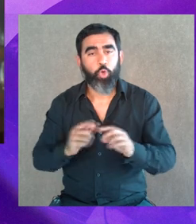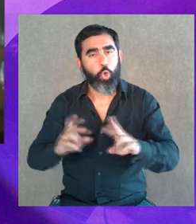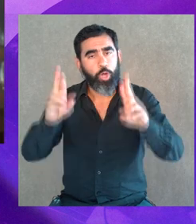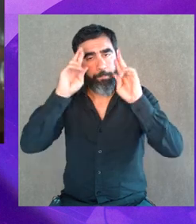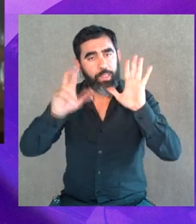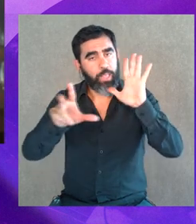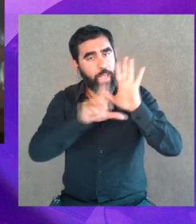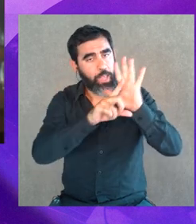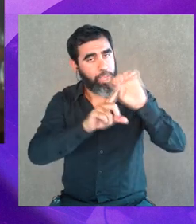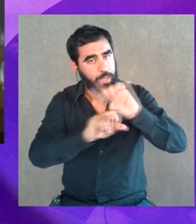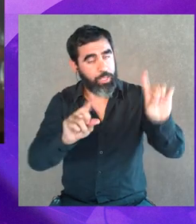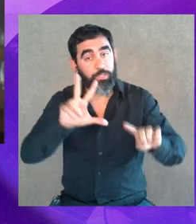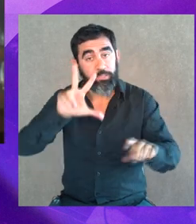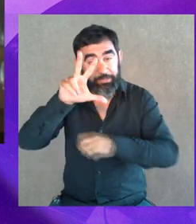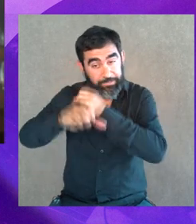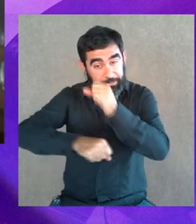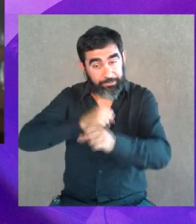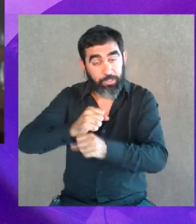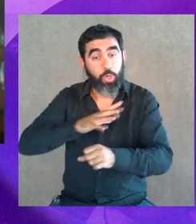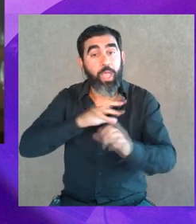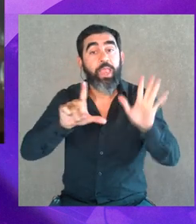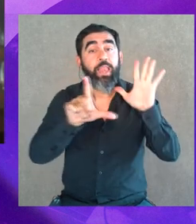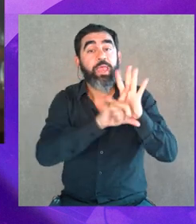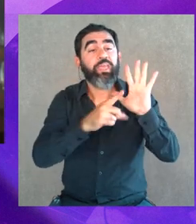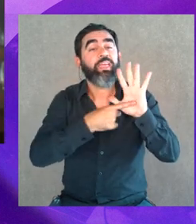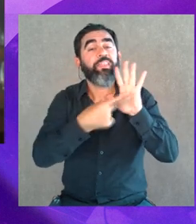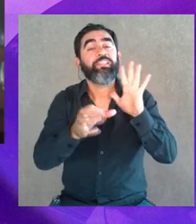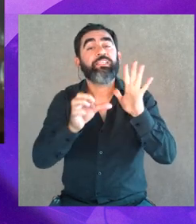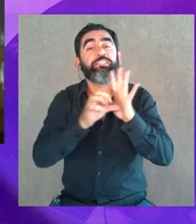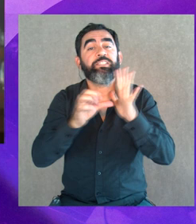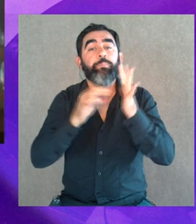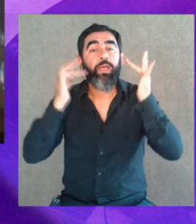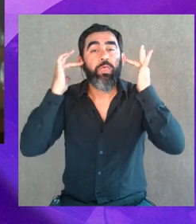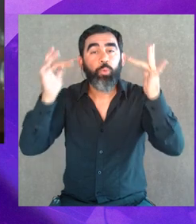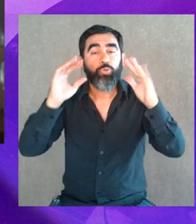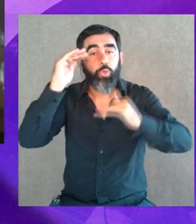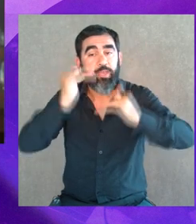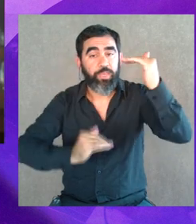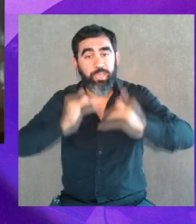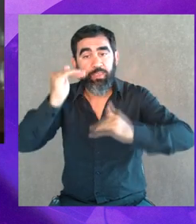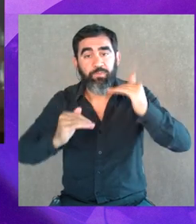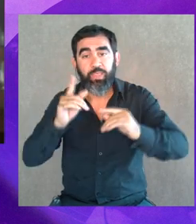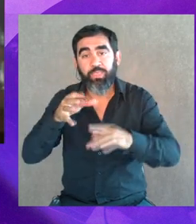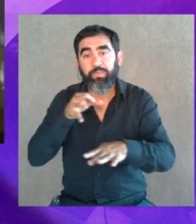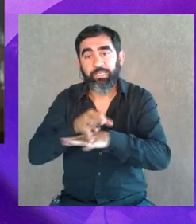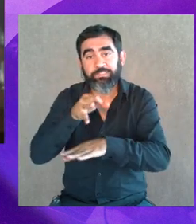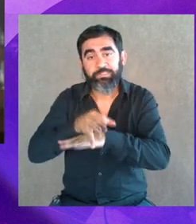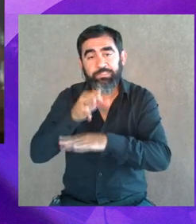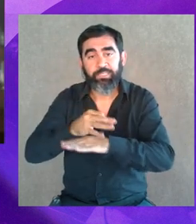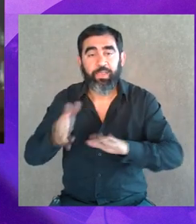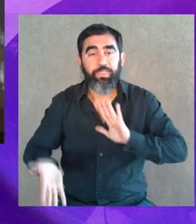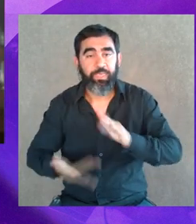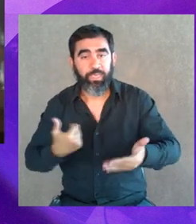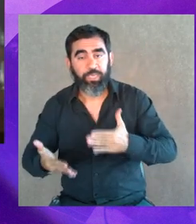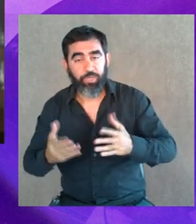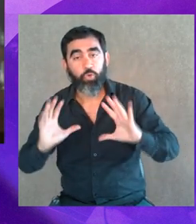cumple la ley. Hace tres años que tenemos una ley que dice que en el sistema educativo en todos sus niveles hay que enseñar